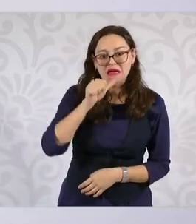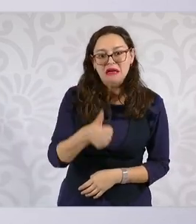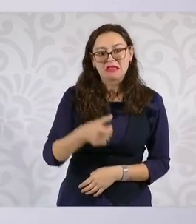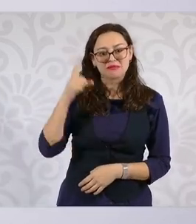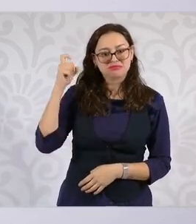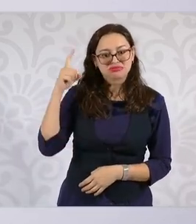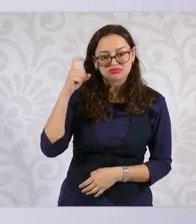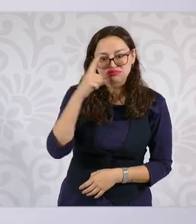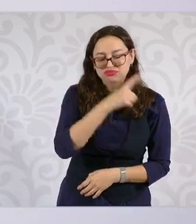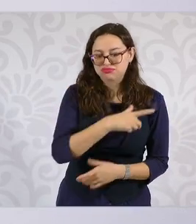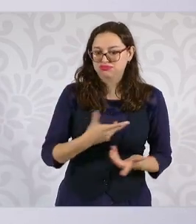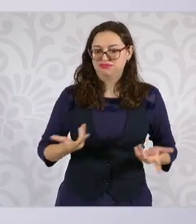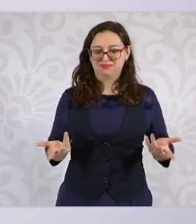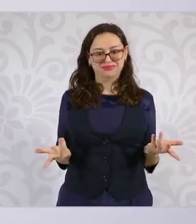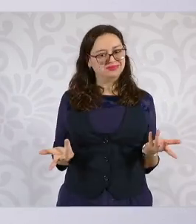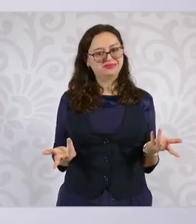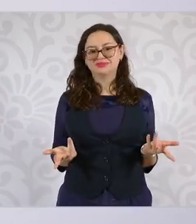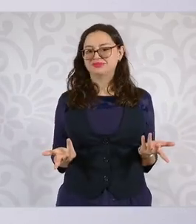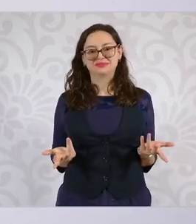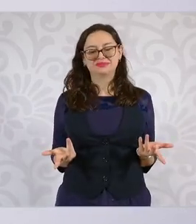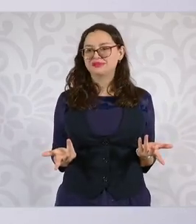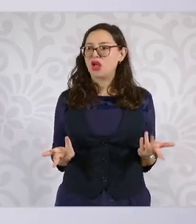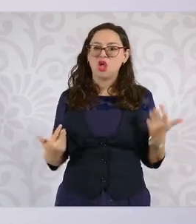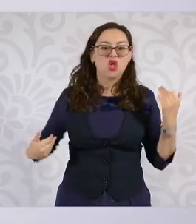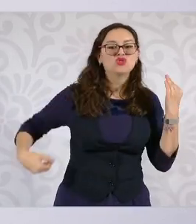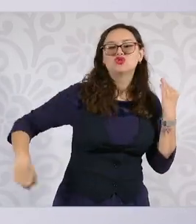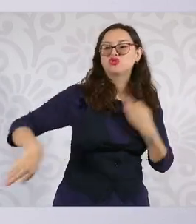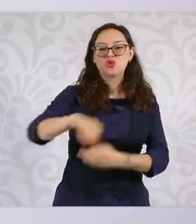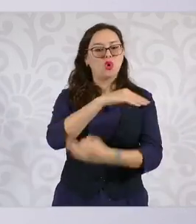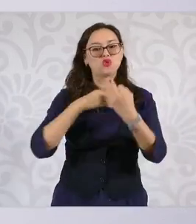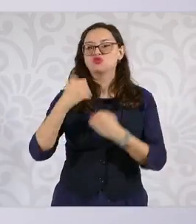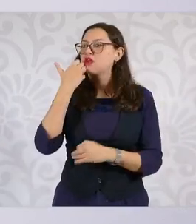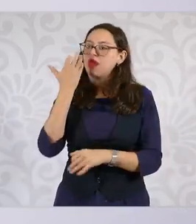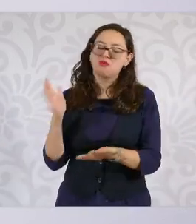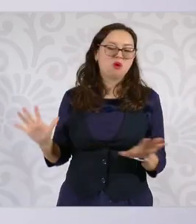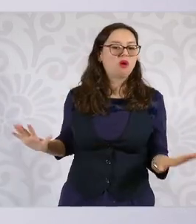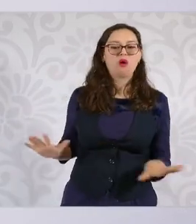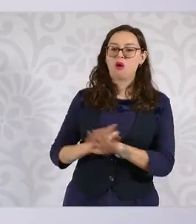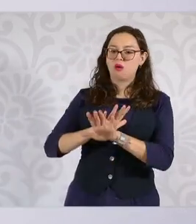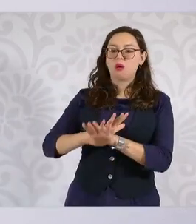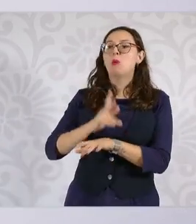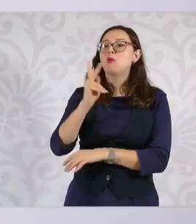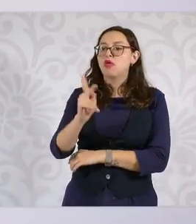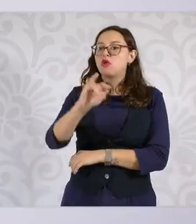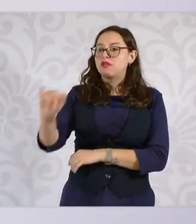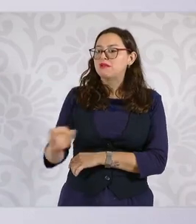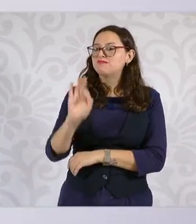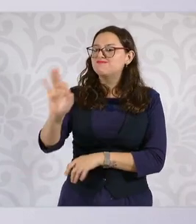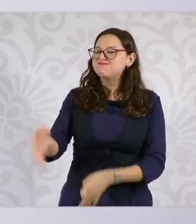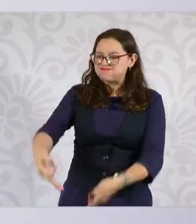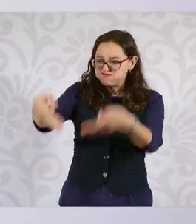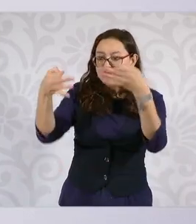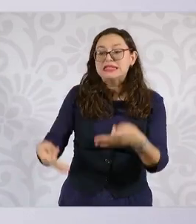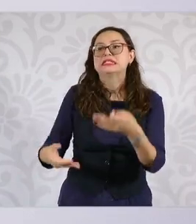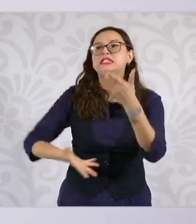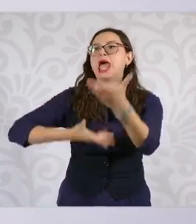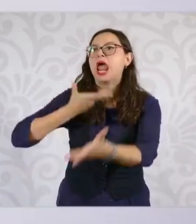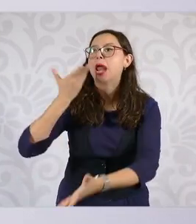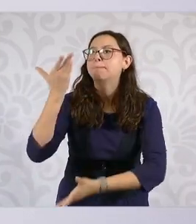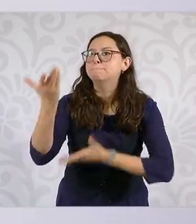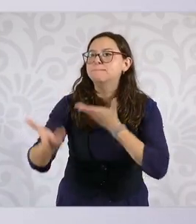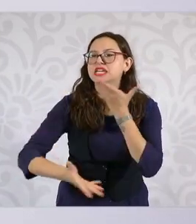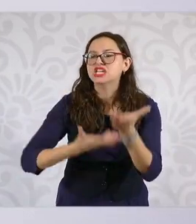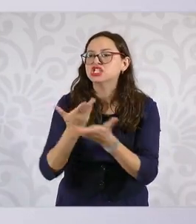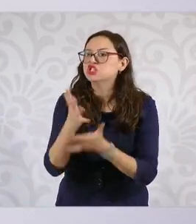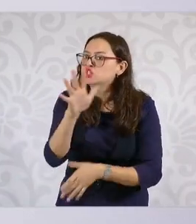pues, ¿qué queremos entre todas y todos los mexicanos? Un verdadero poder judicial que esté al servicio del